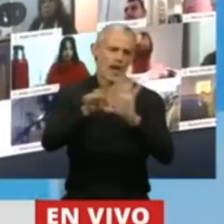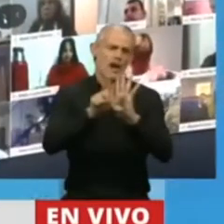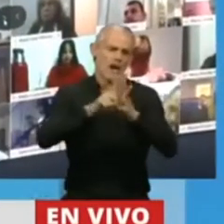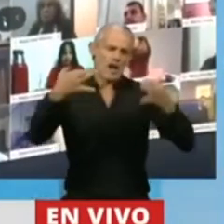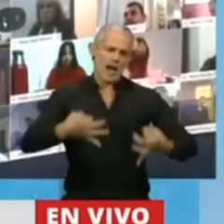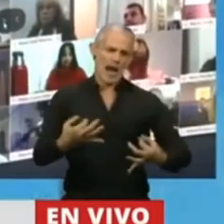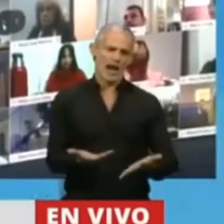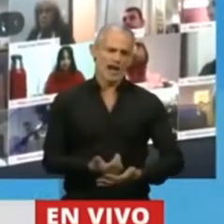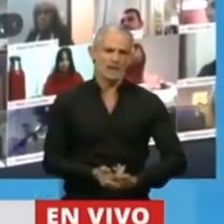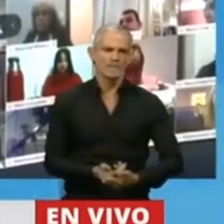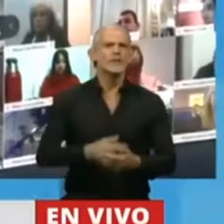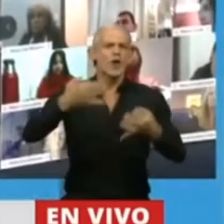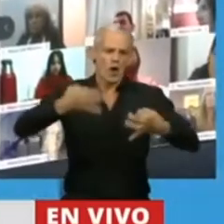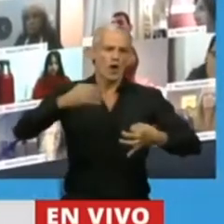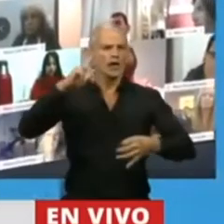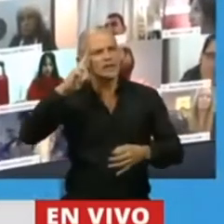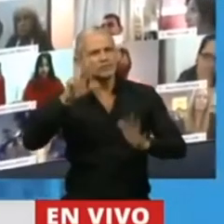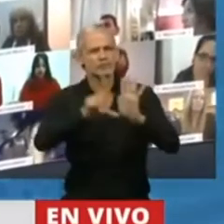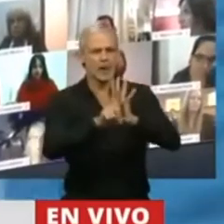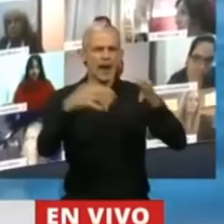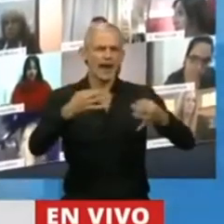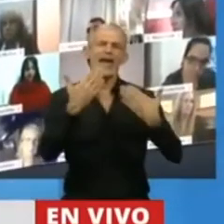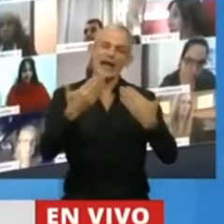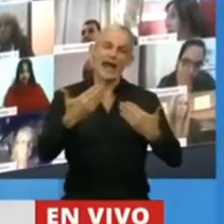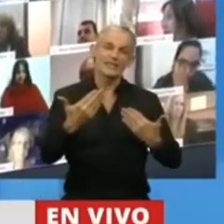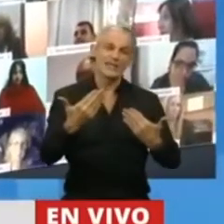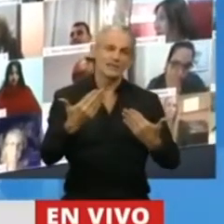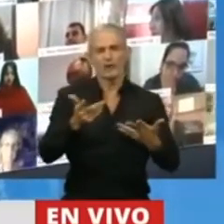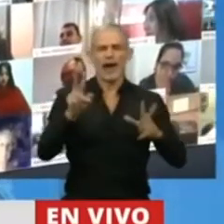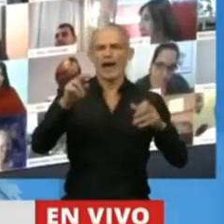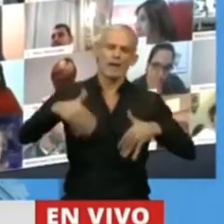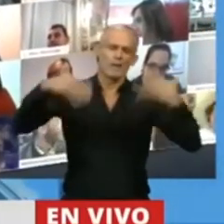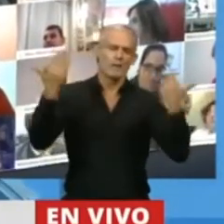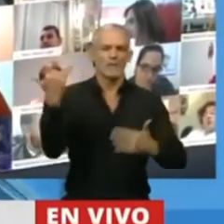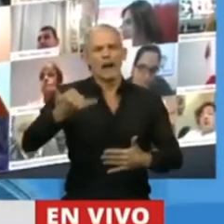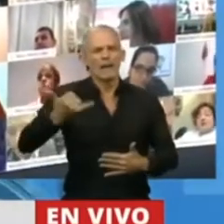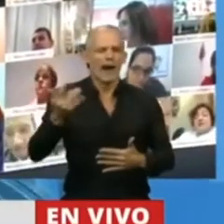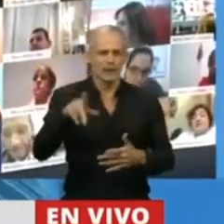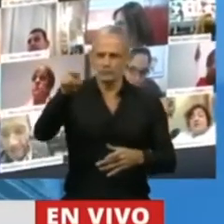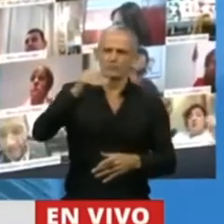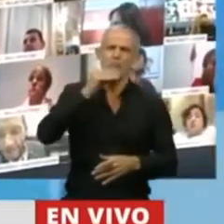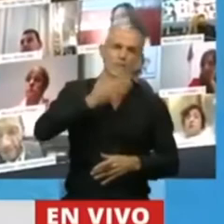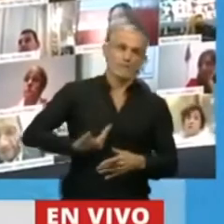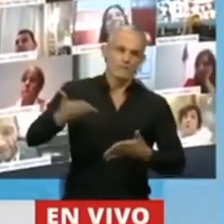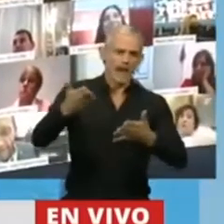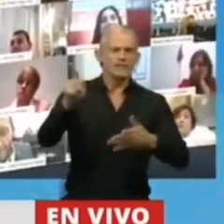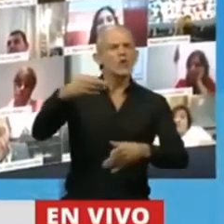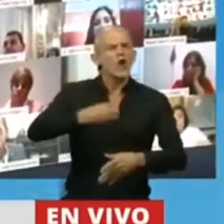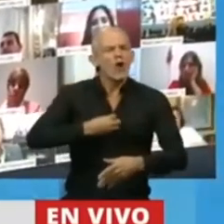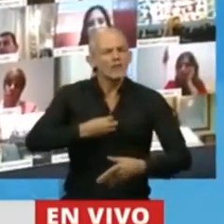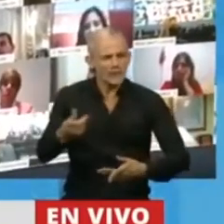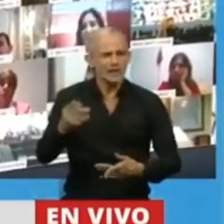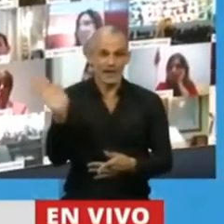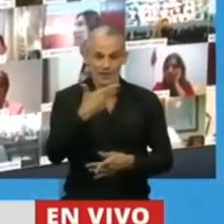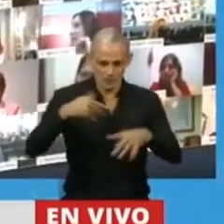y correcta. Entonces, el agradecimiento no es un tema menor, y sobre todo a usted, señor Presidente, que confió en que